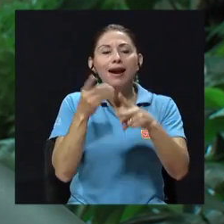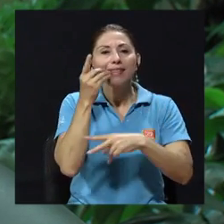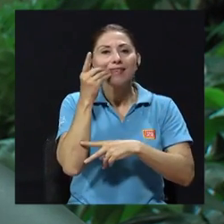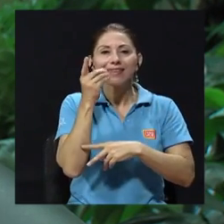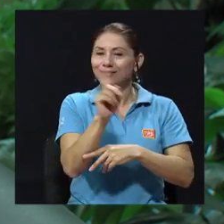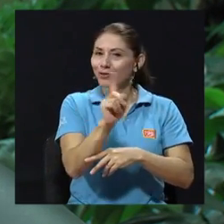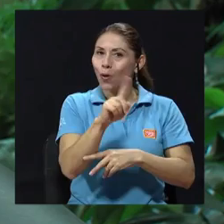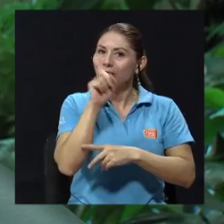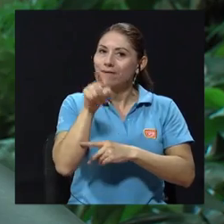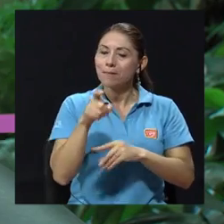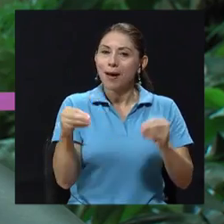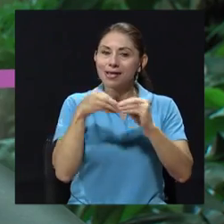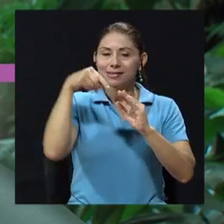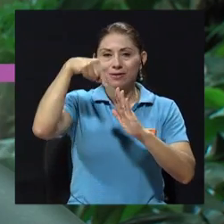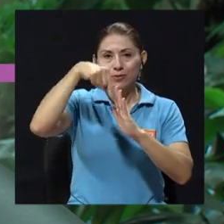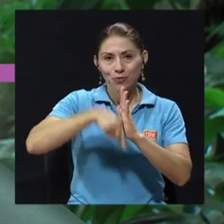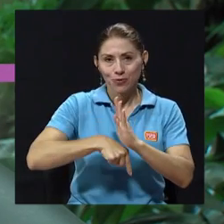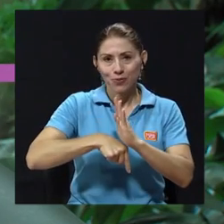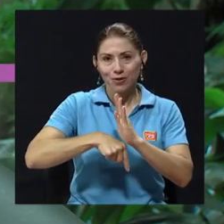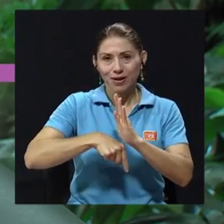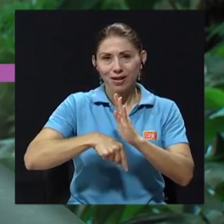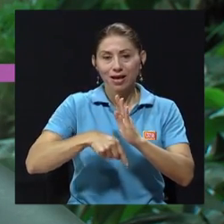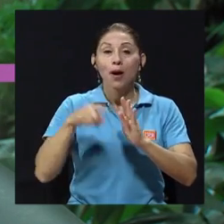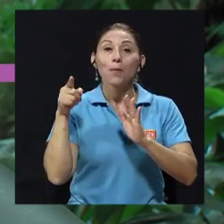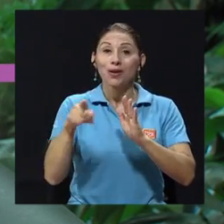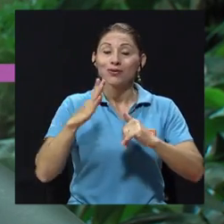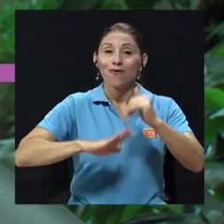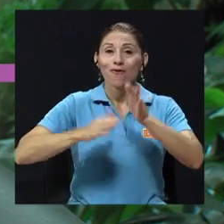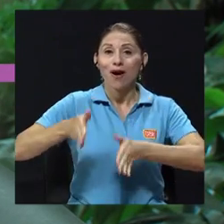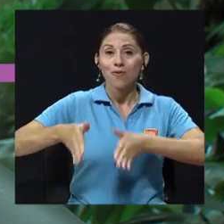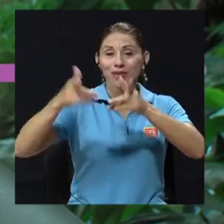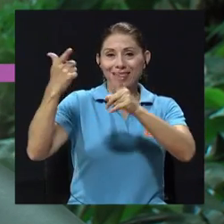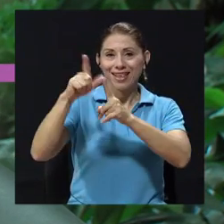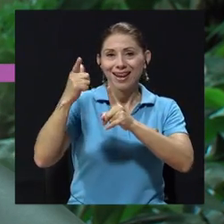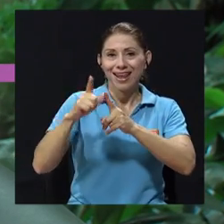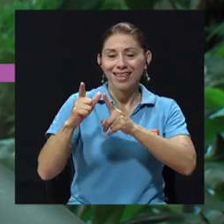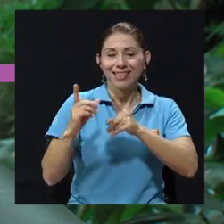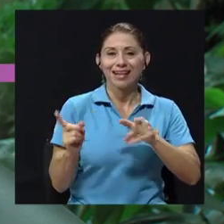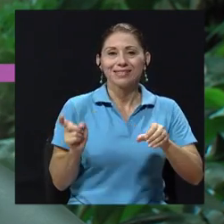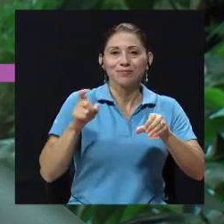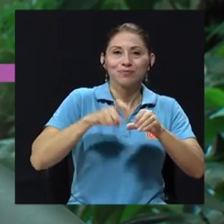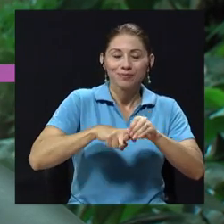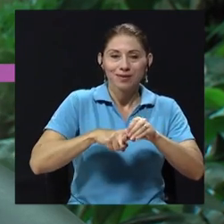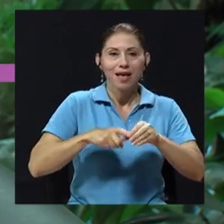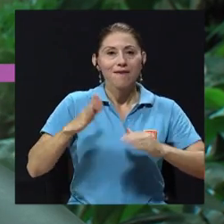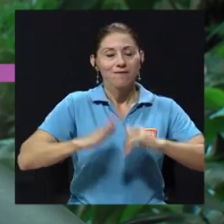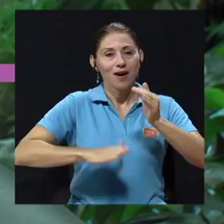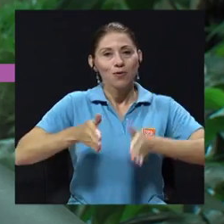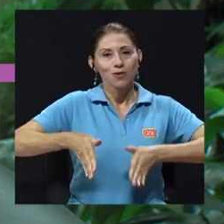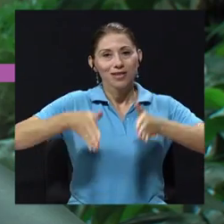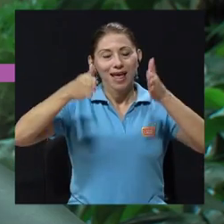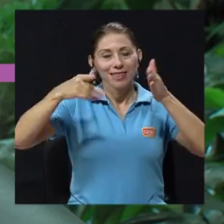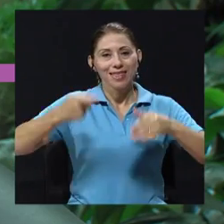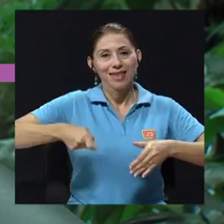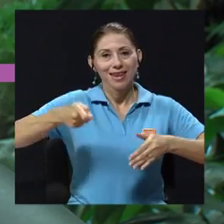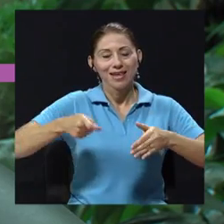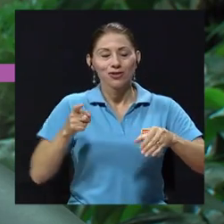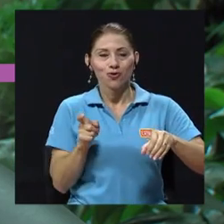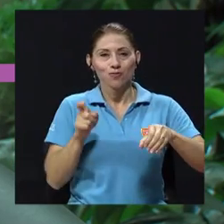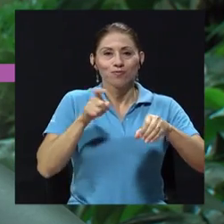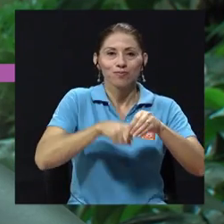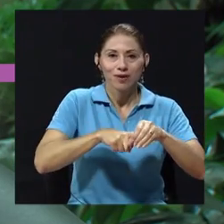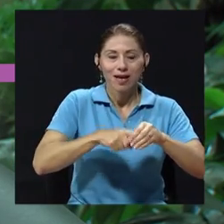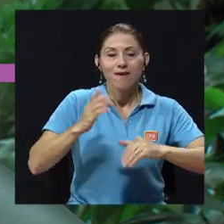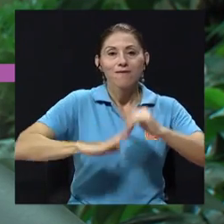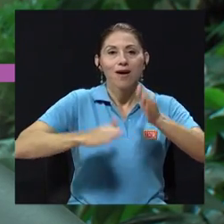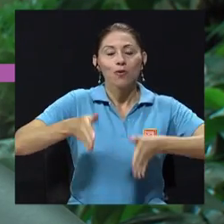Y de ahí es que, según a nosotros, la Facultad de Letras, la Facultad de Derecho, la Facultad de